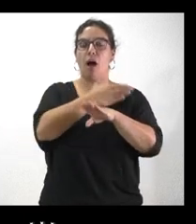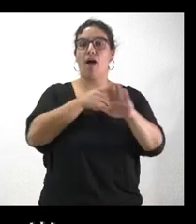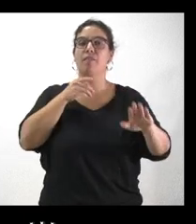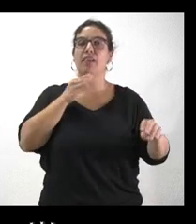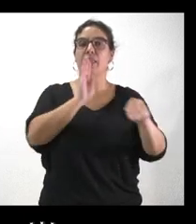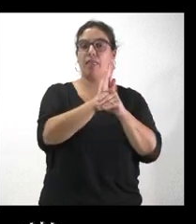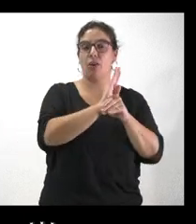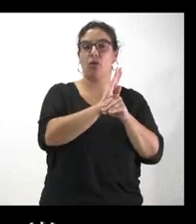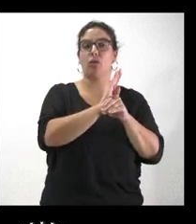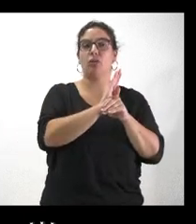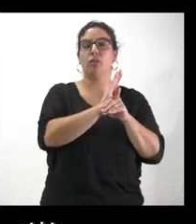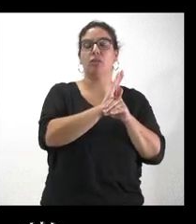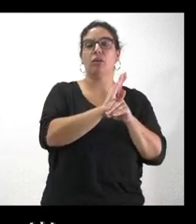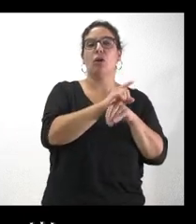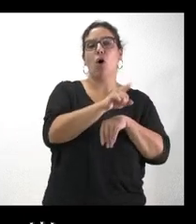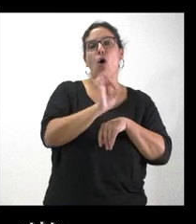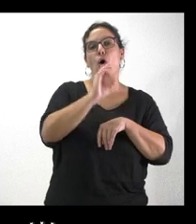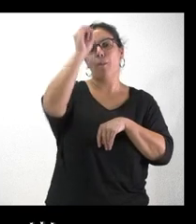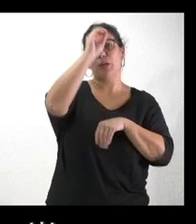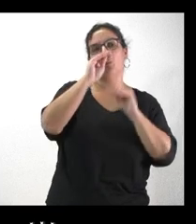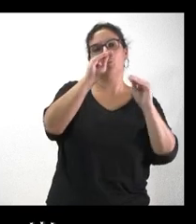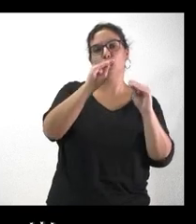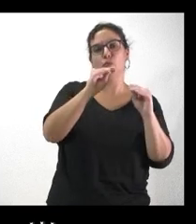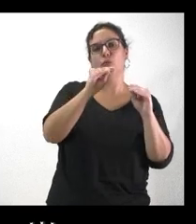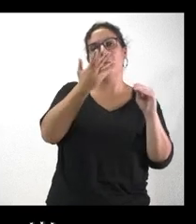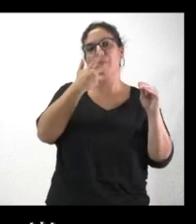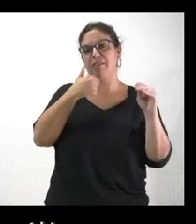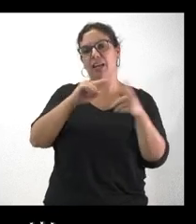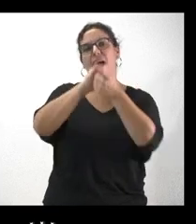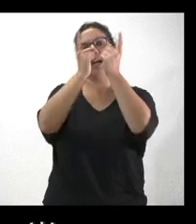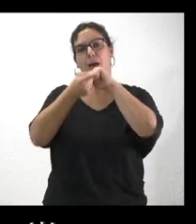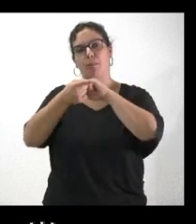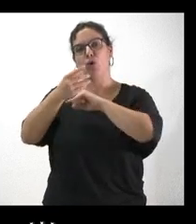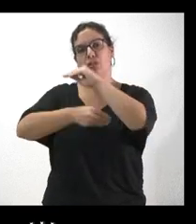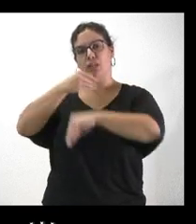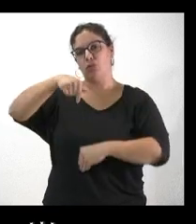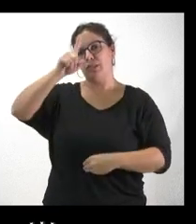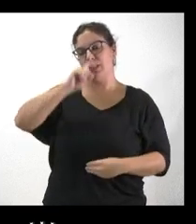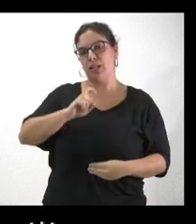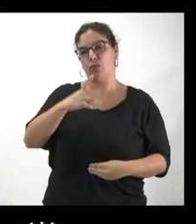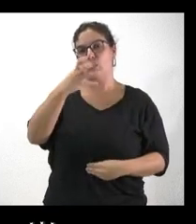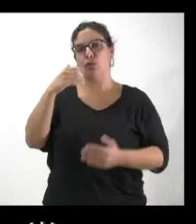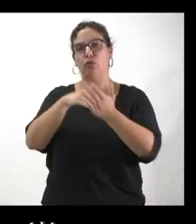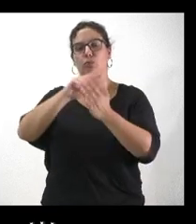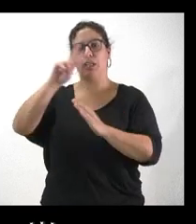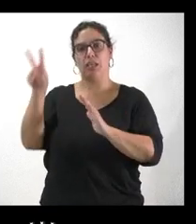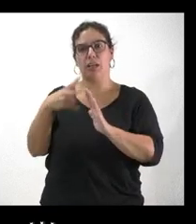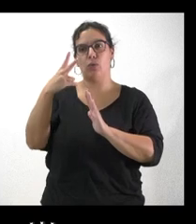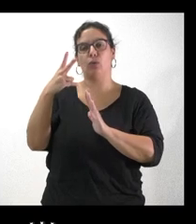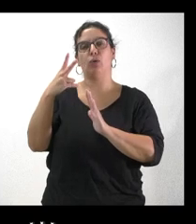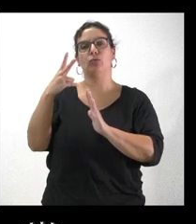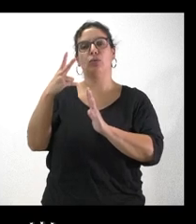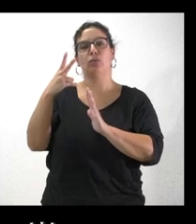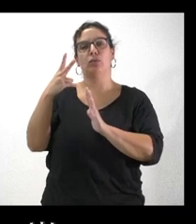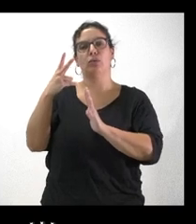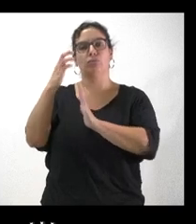del SERLA o mantiene que el cambio que se introdujo este año con los 400.000 euros que los agentes sociales